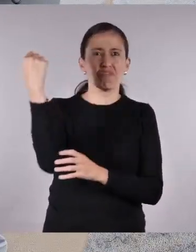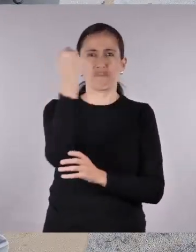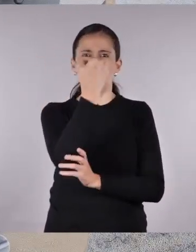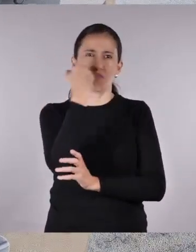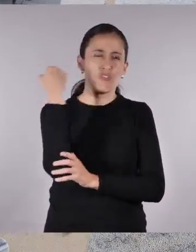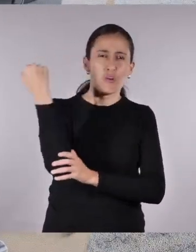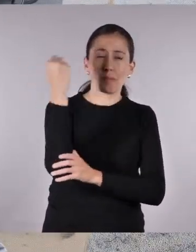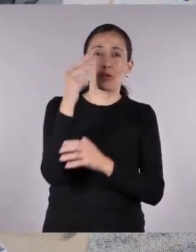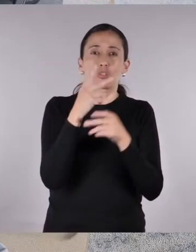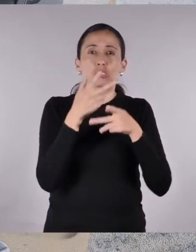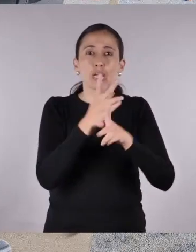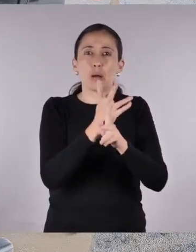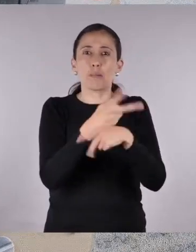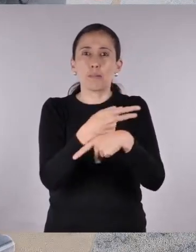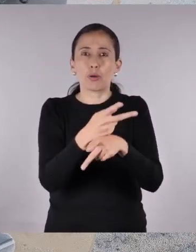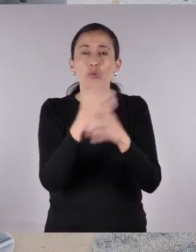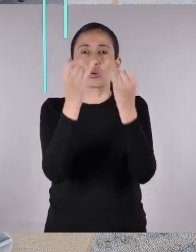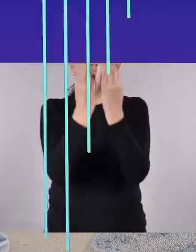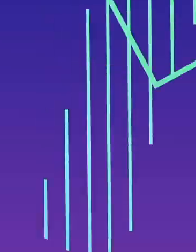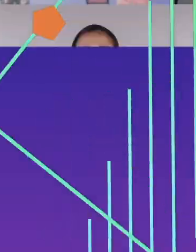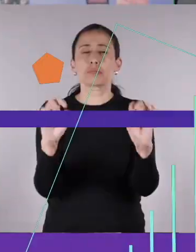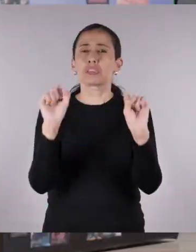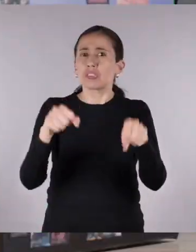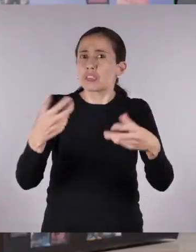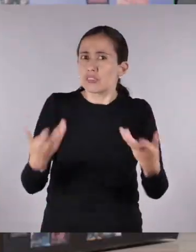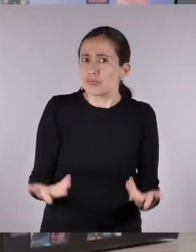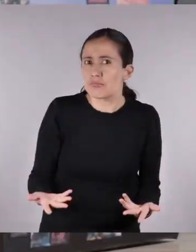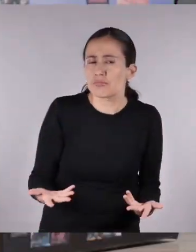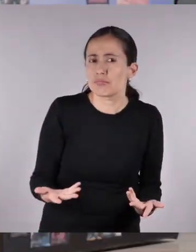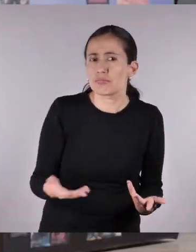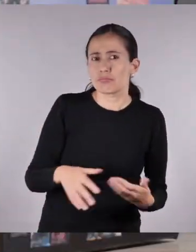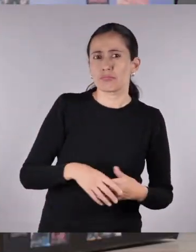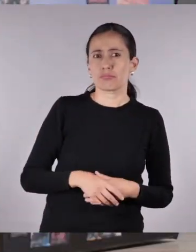Hollywood como productora y directora independiente.